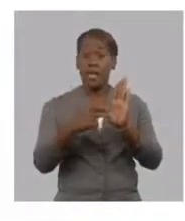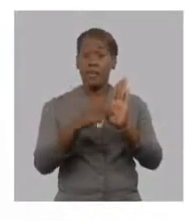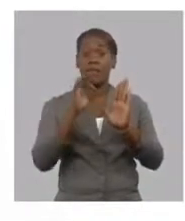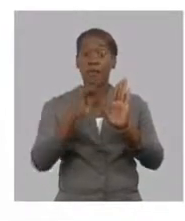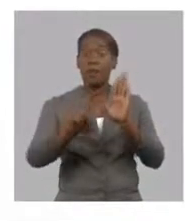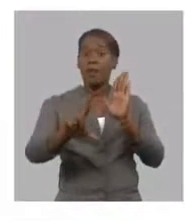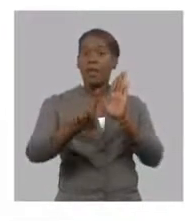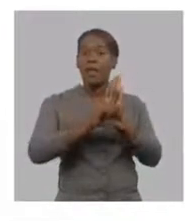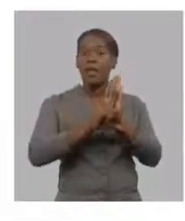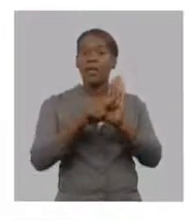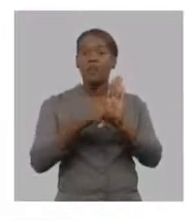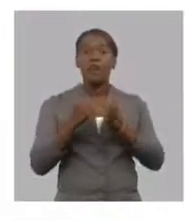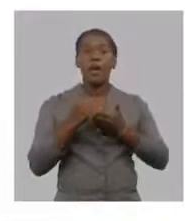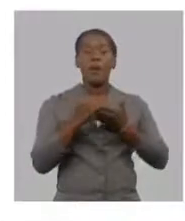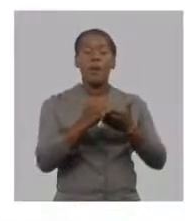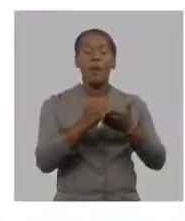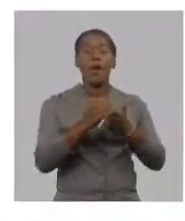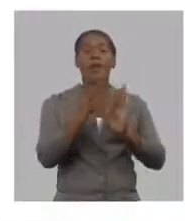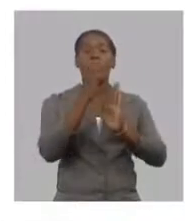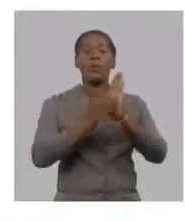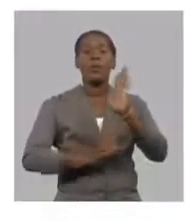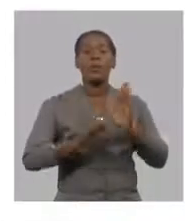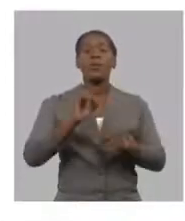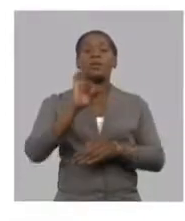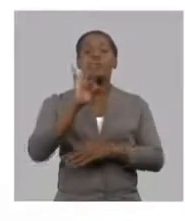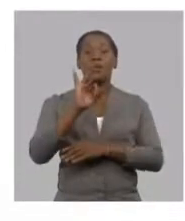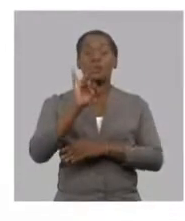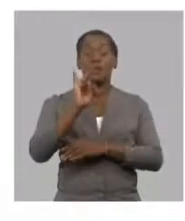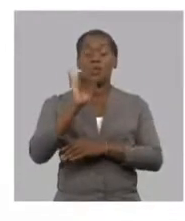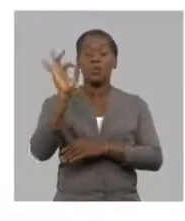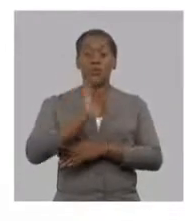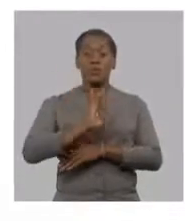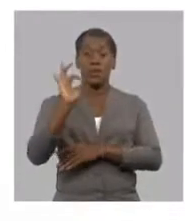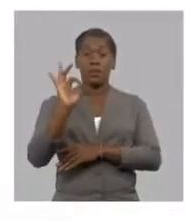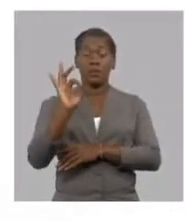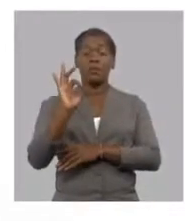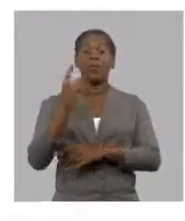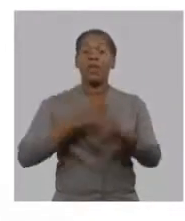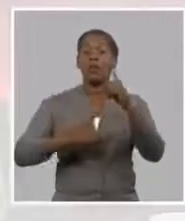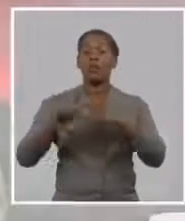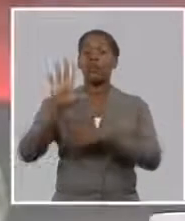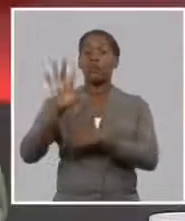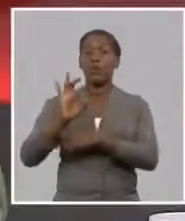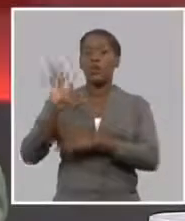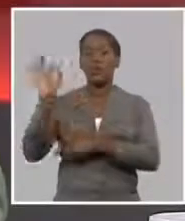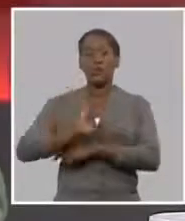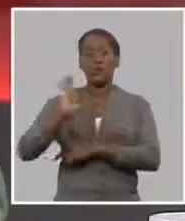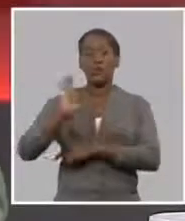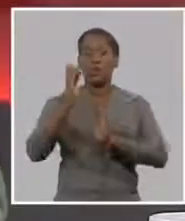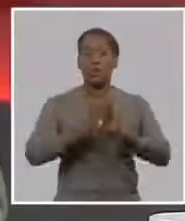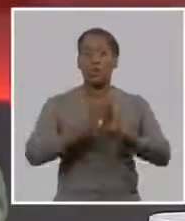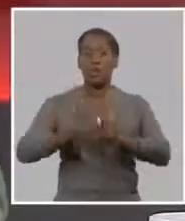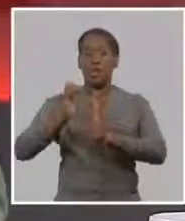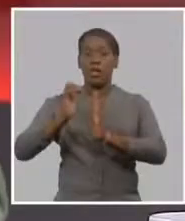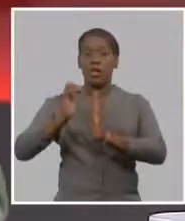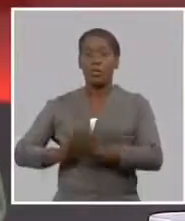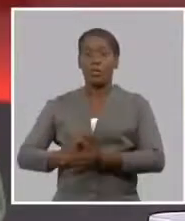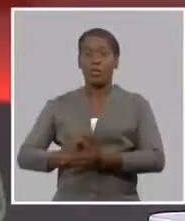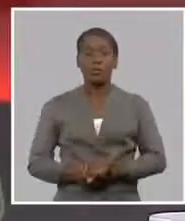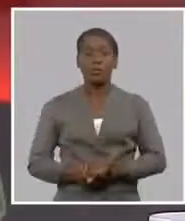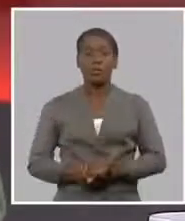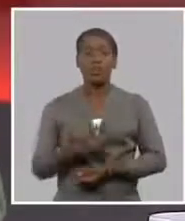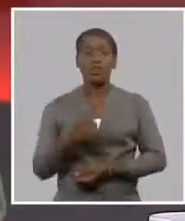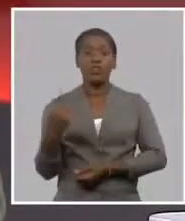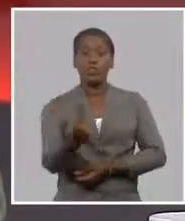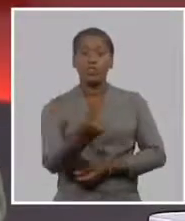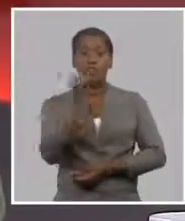seguro que acudan al crédito bancario y el 50% de interés bueno todos los que acudan al crédito bancario a partir de estas medidas tendrán un